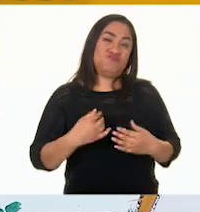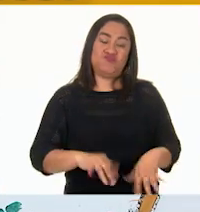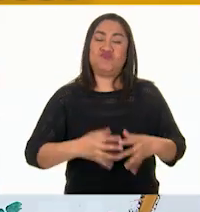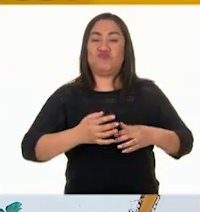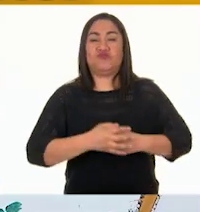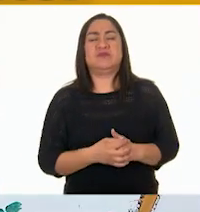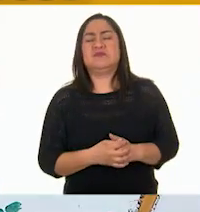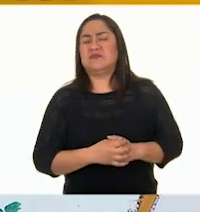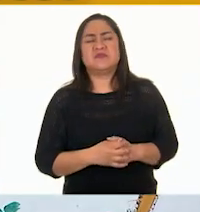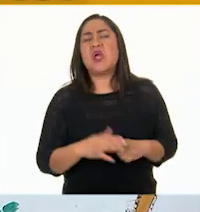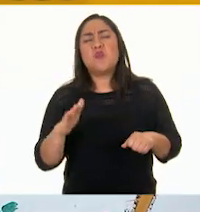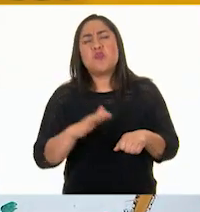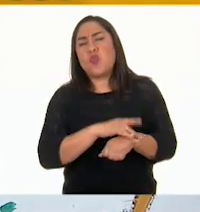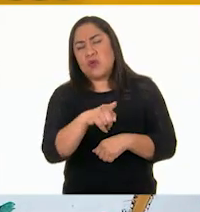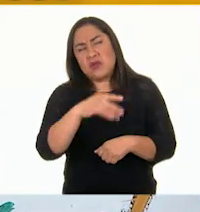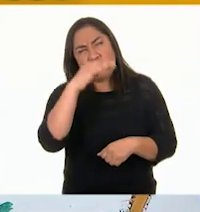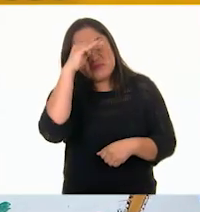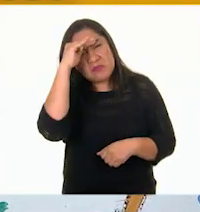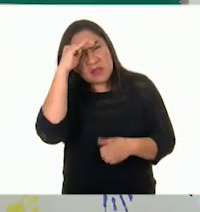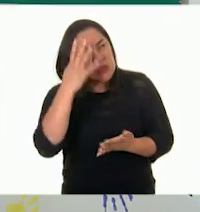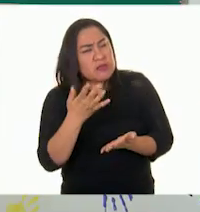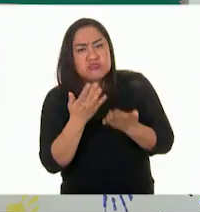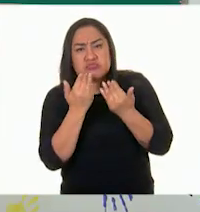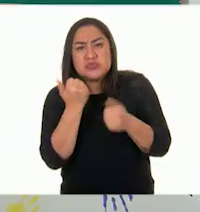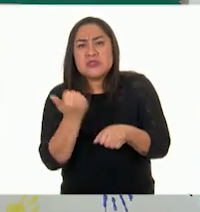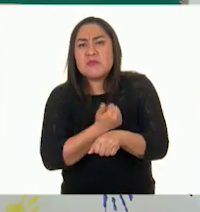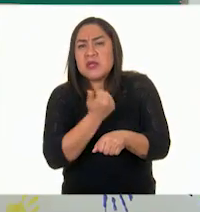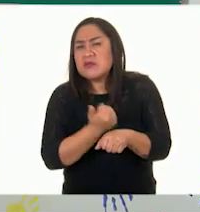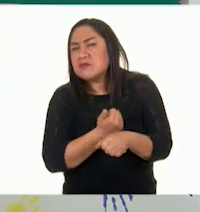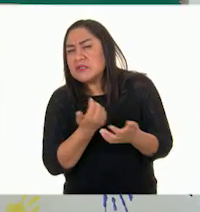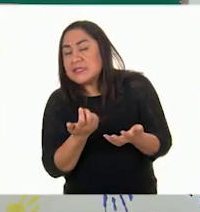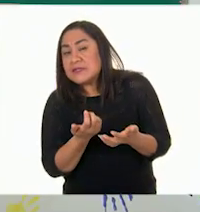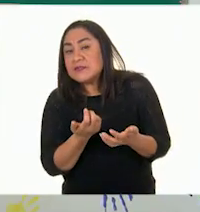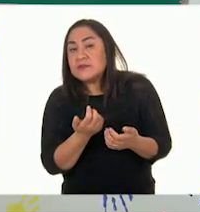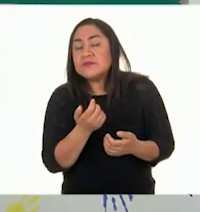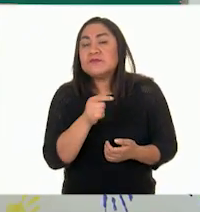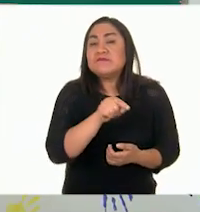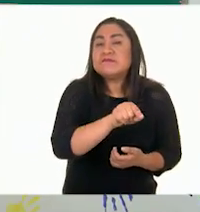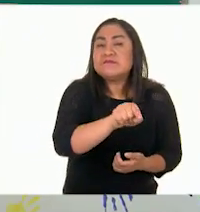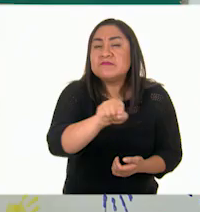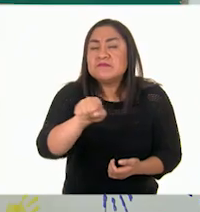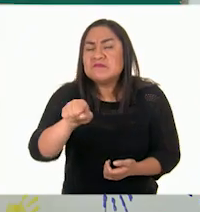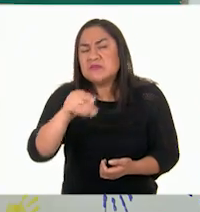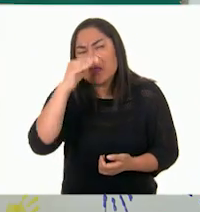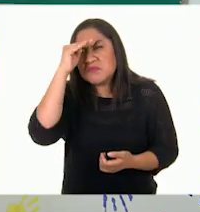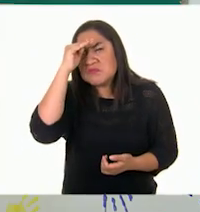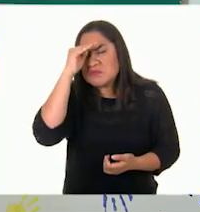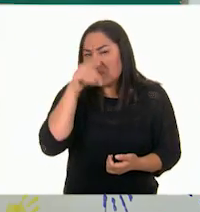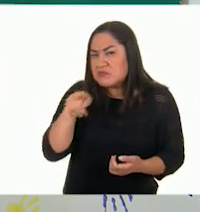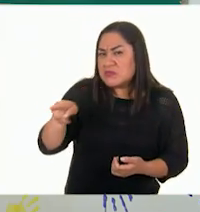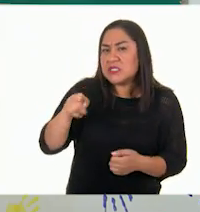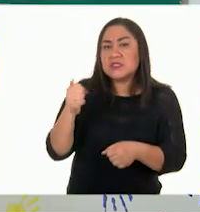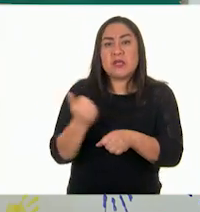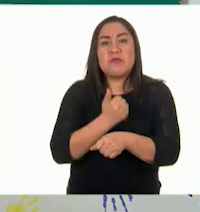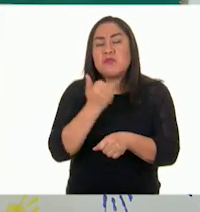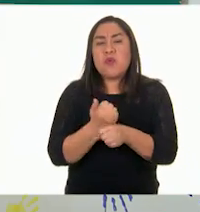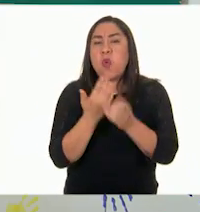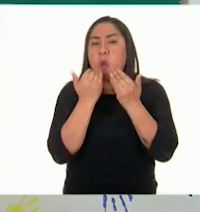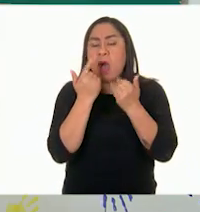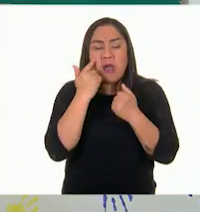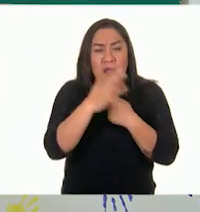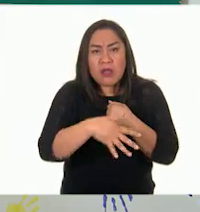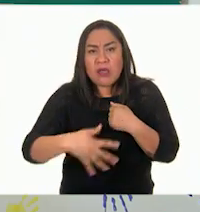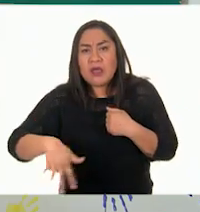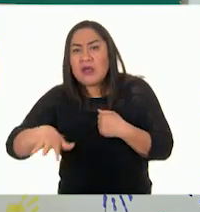ver, pero ¿por qué piensan ustedes que no están? Niñas y niños ahí en casa. ¿Ustedes por qué piensan que Julio no puede encontrar sus